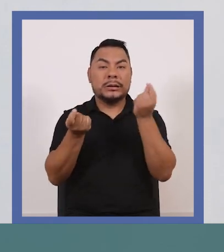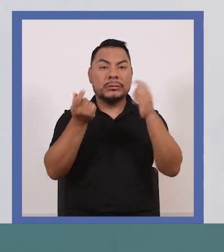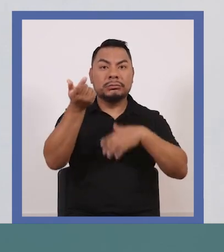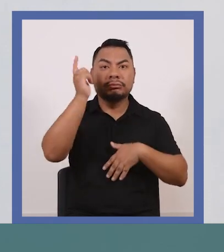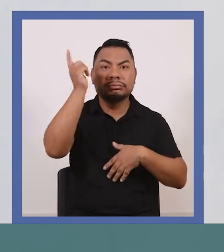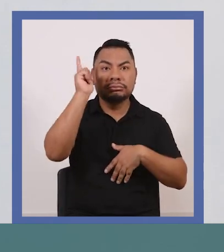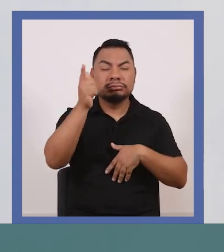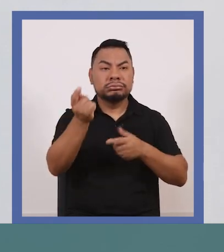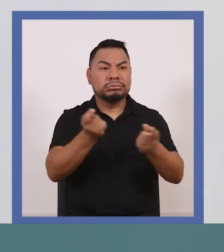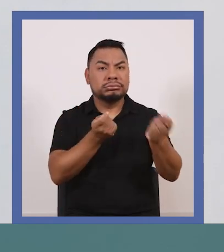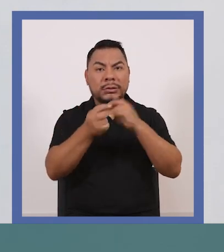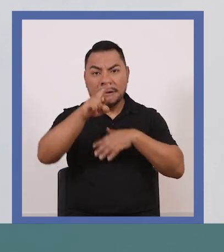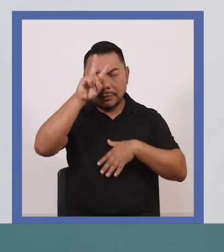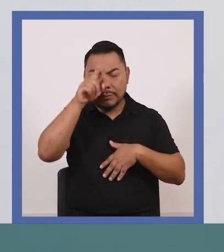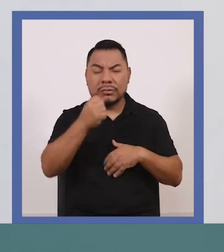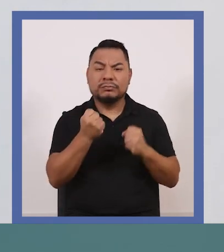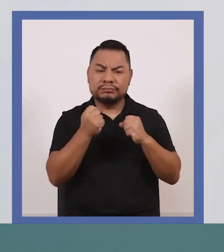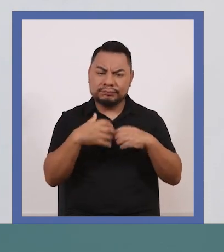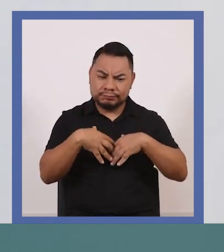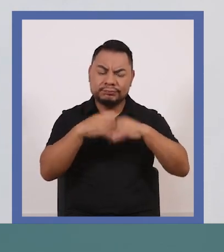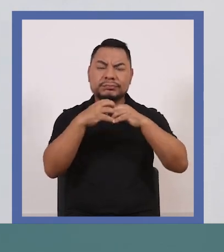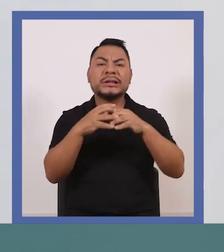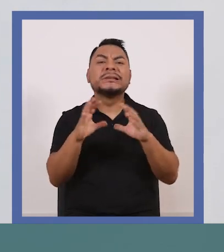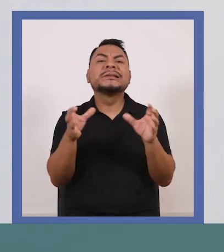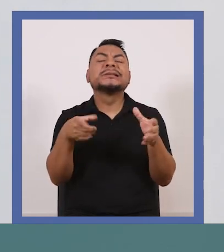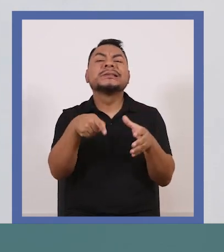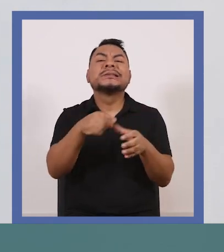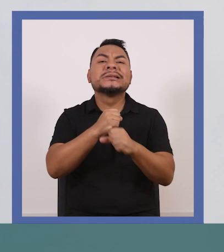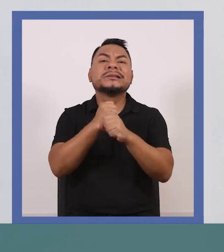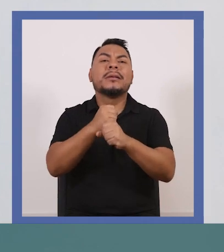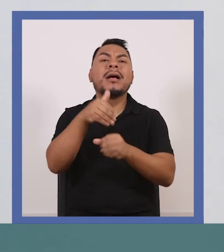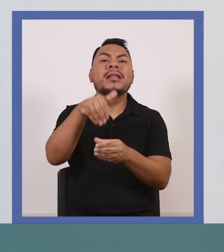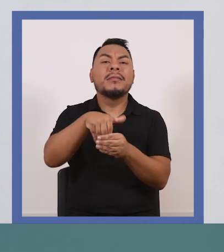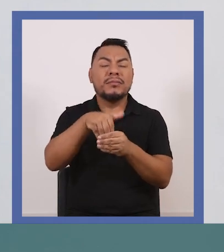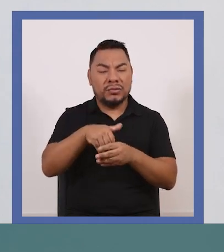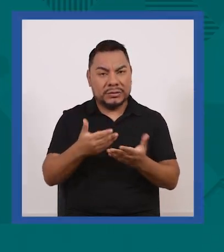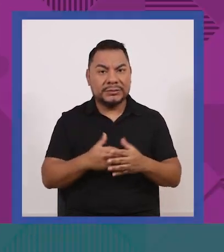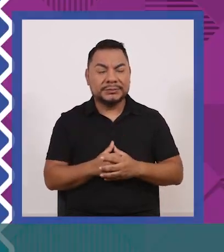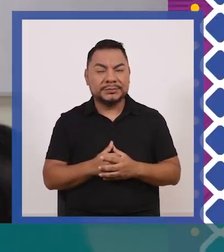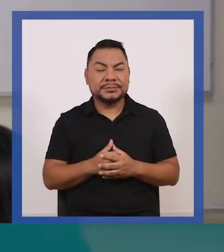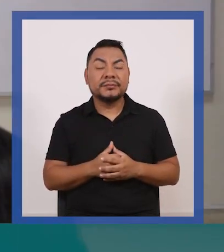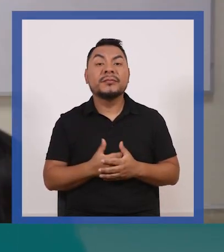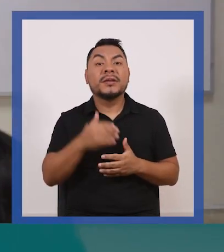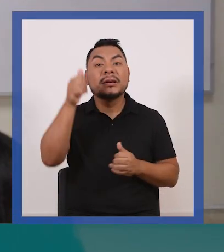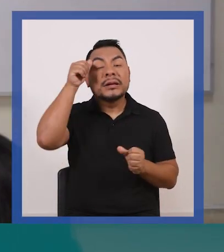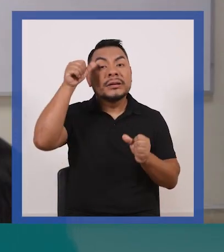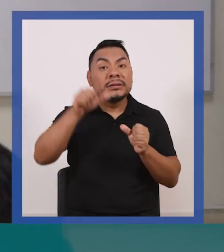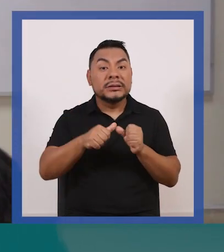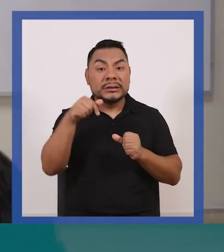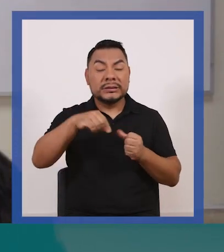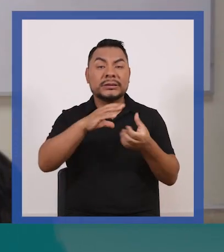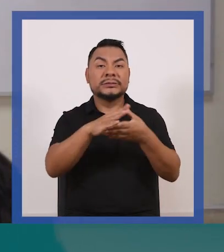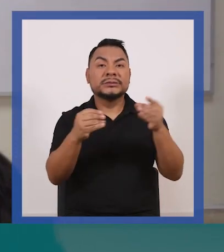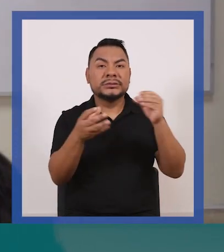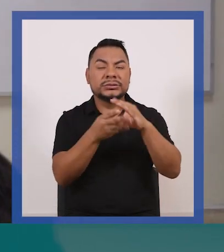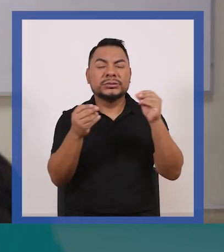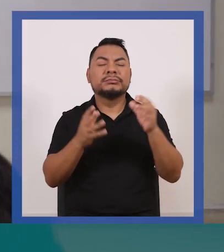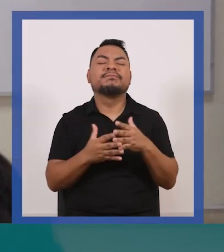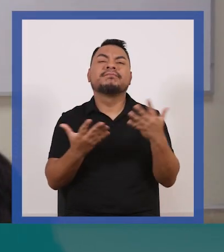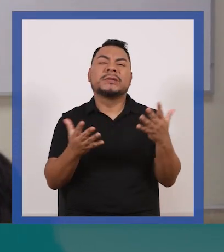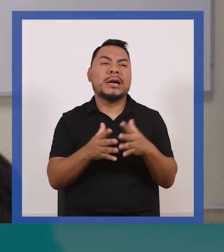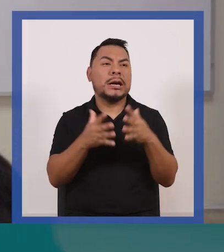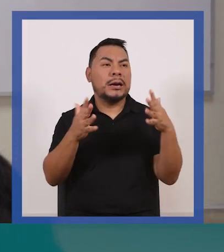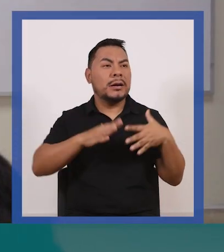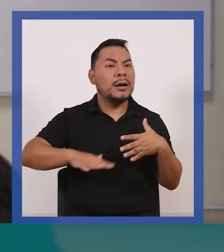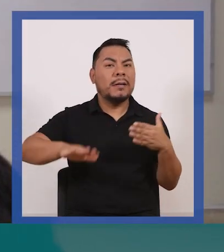liderar el país, justamente fortalecer nuestro sistema democrático que es lo que más necesitamos. Hay que recordar que en nuestra historia gran